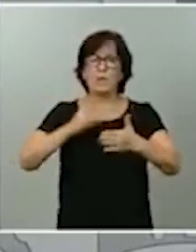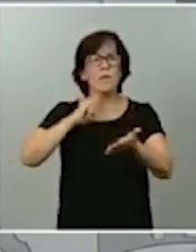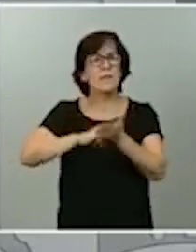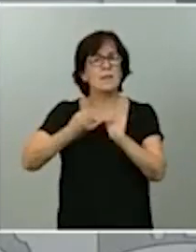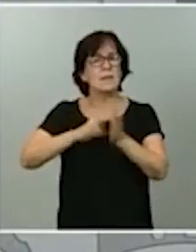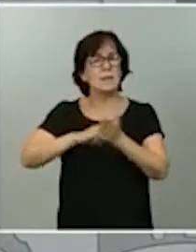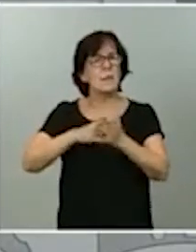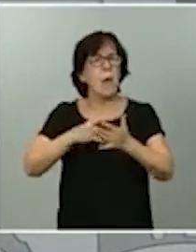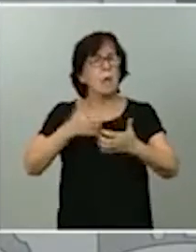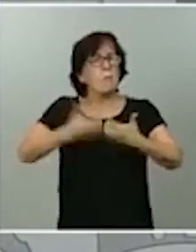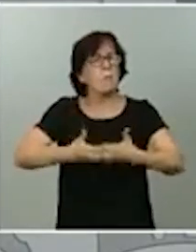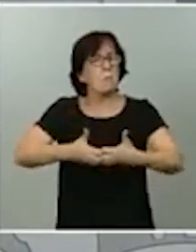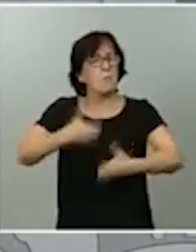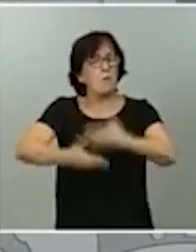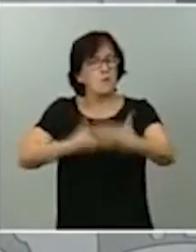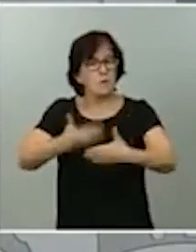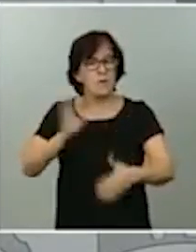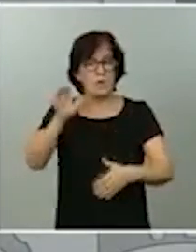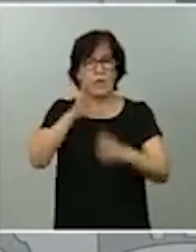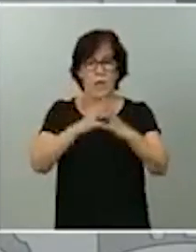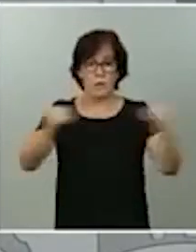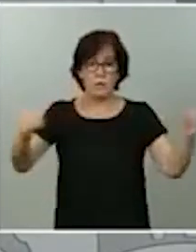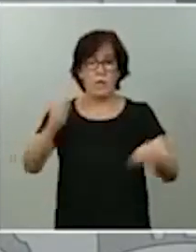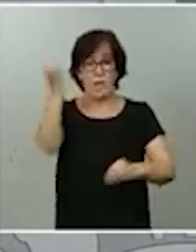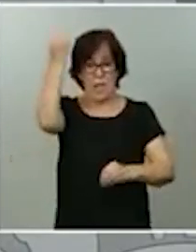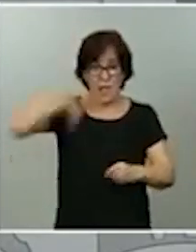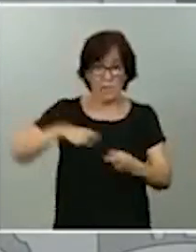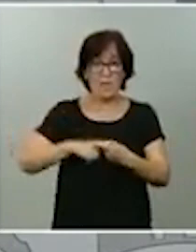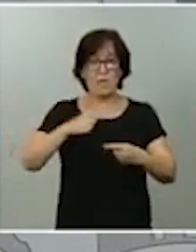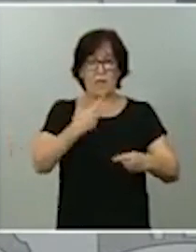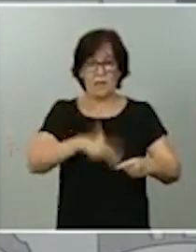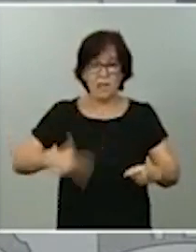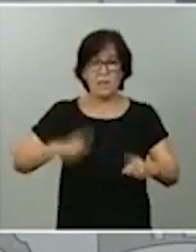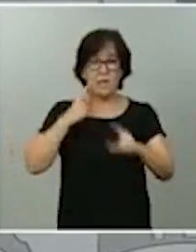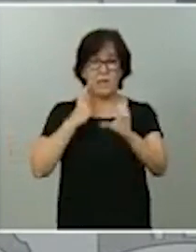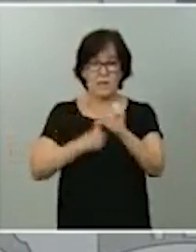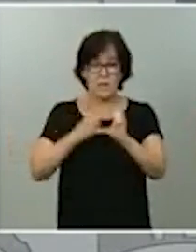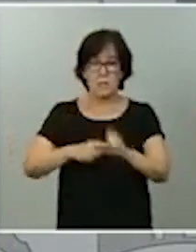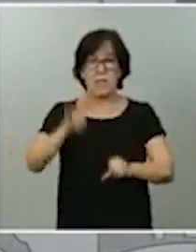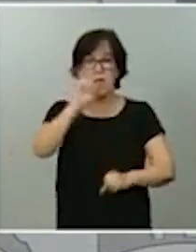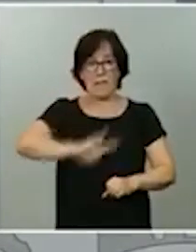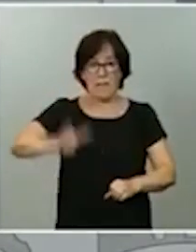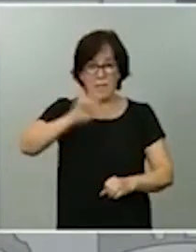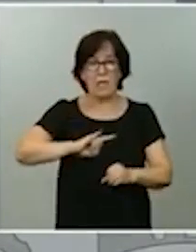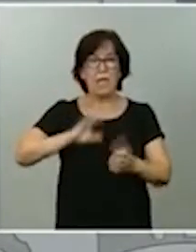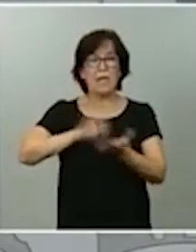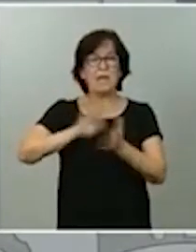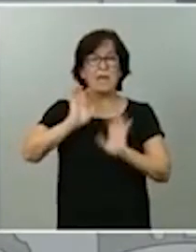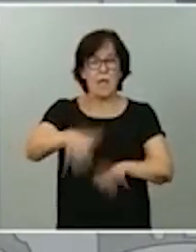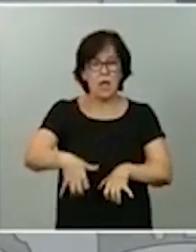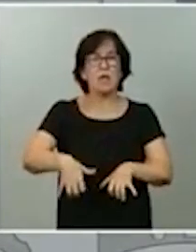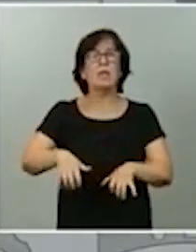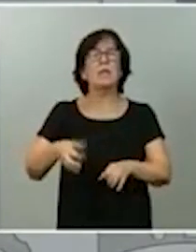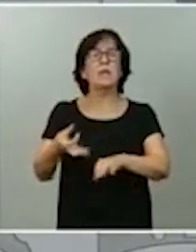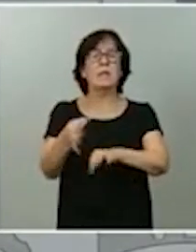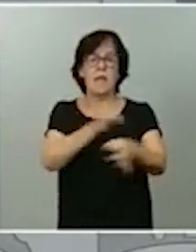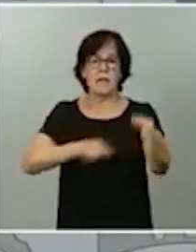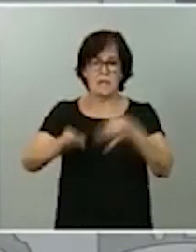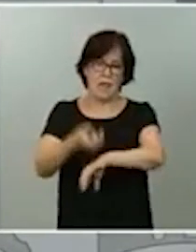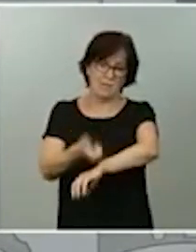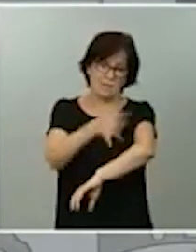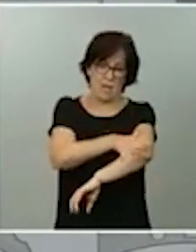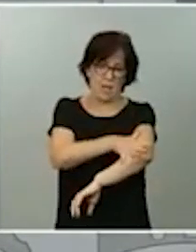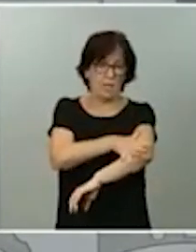operativo. Esas comunidades autónomas son Andalucía, Aragón, Cantabria, Extremadura, Canarias, Castilla y León y las Islas Baleares. Exhortamos